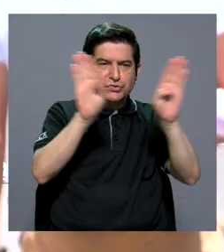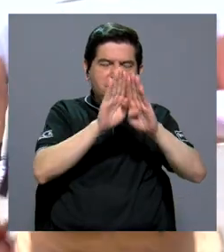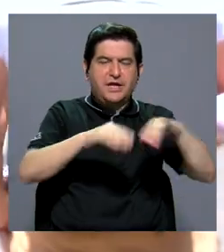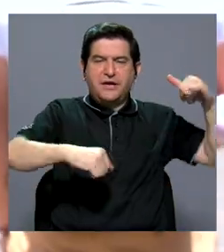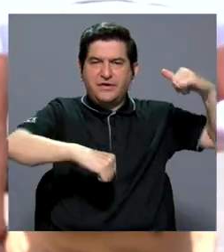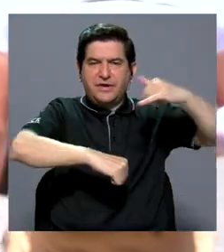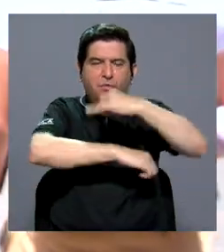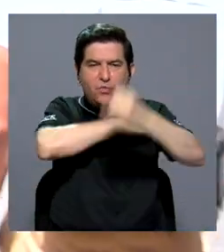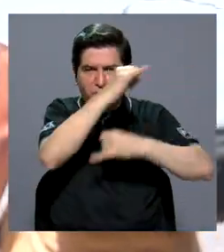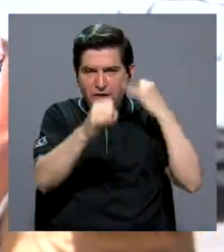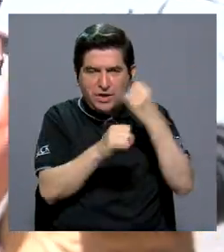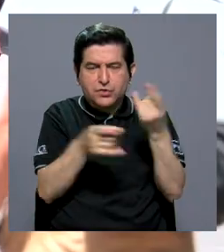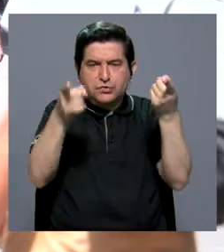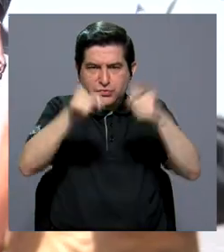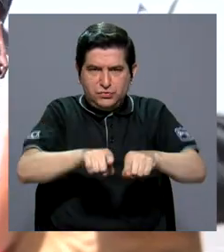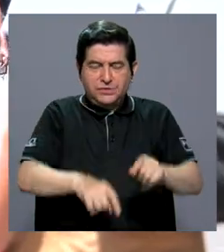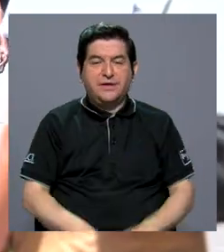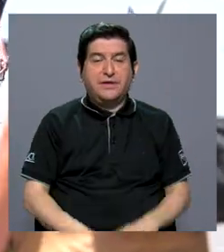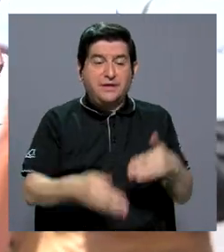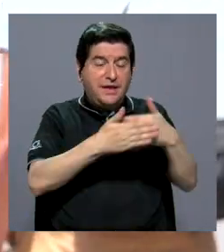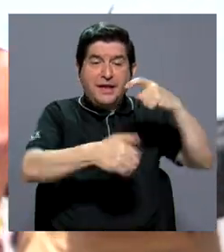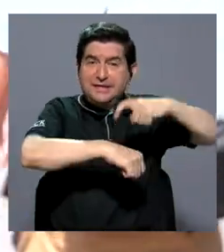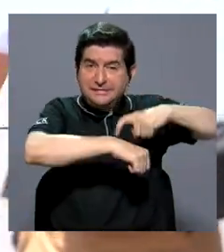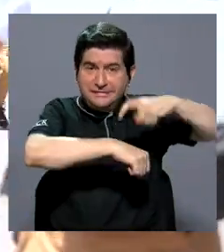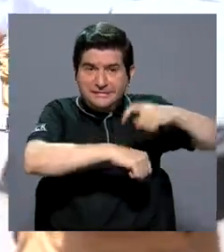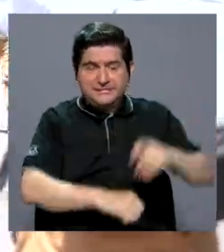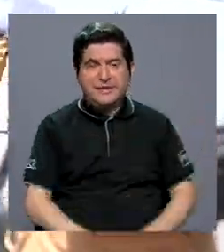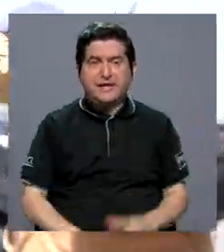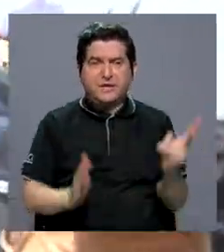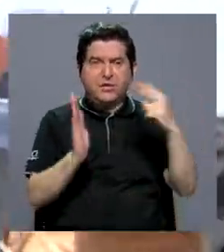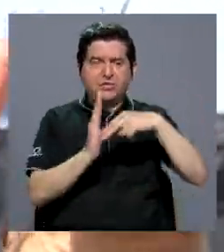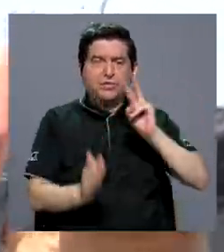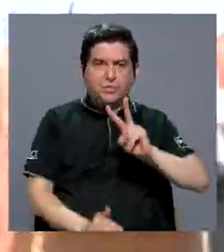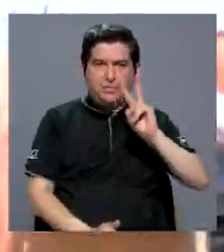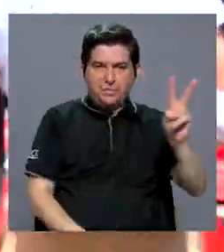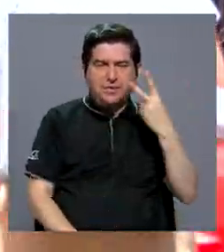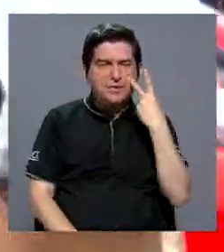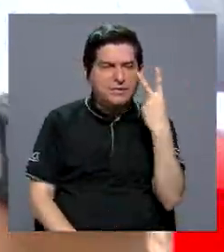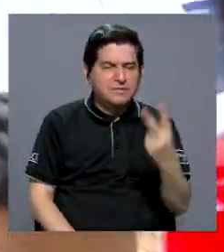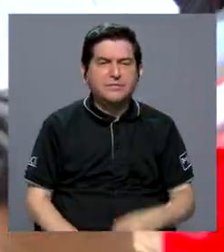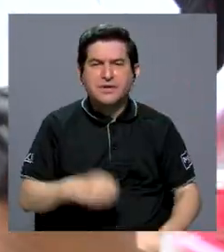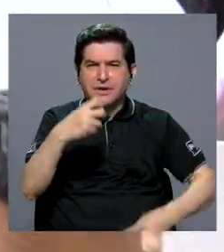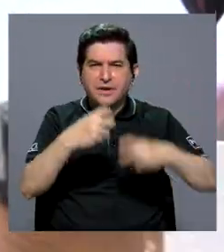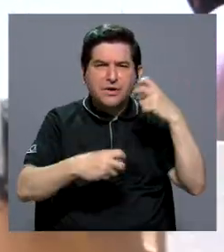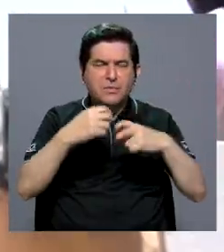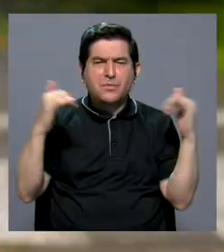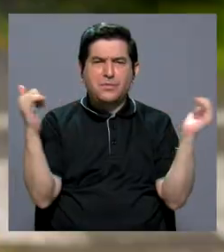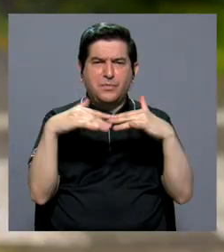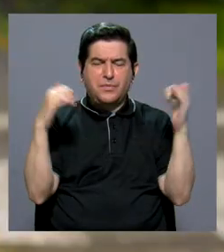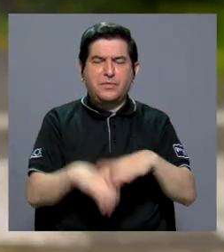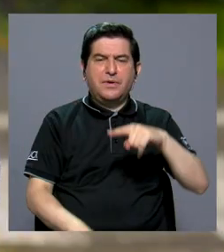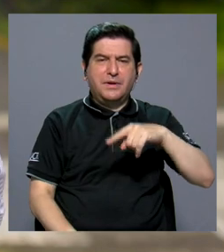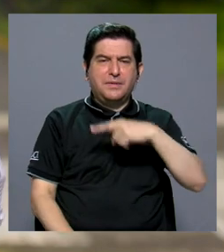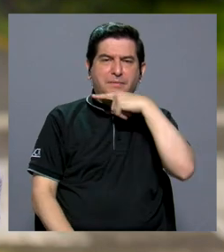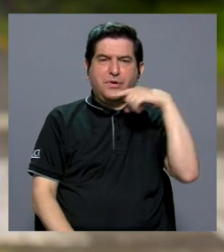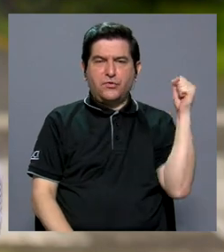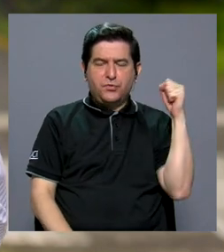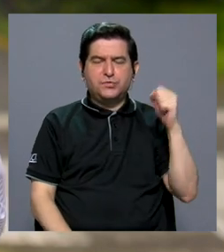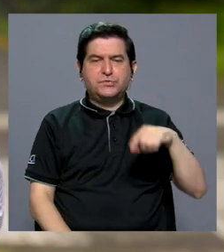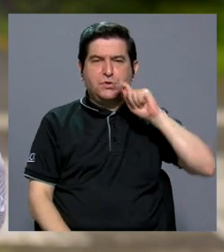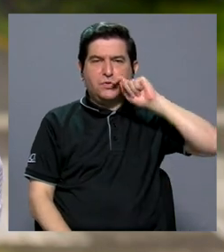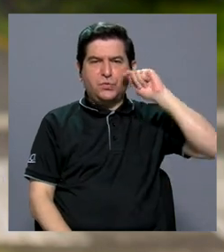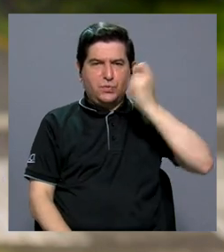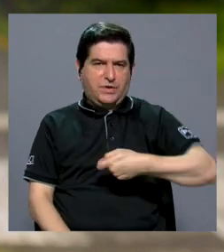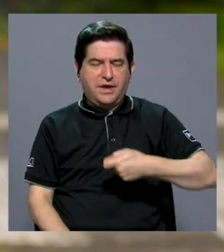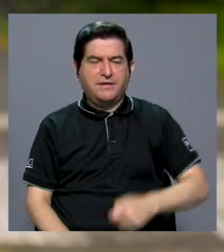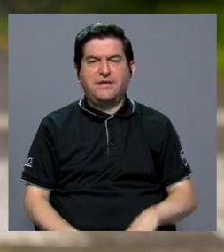cierres en los vuelos internacionales. Más recientemente, durante el 2022, hemos visto el conflicto bélico que existe entre Rusia y